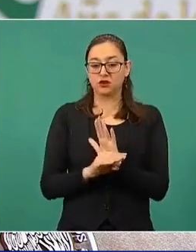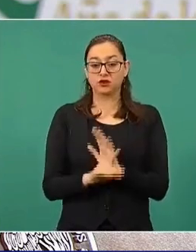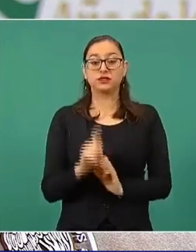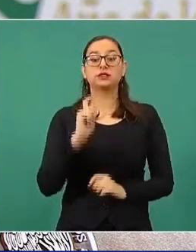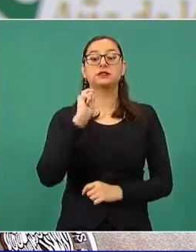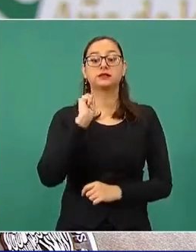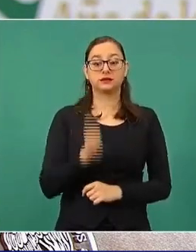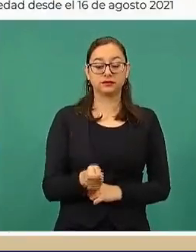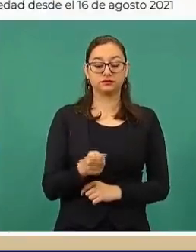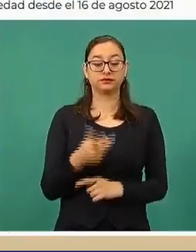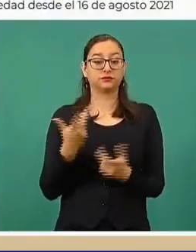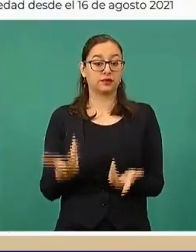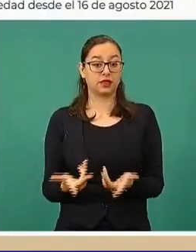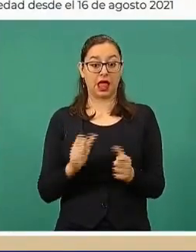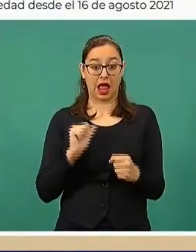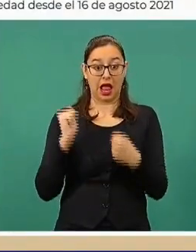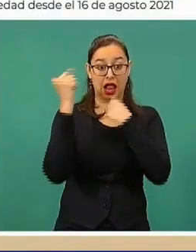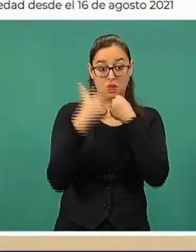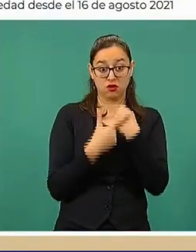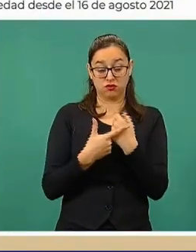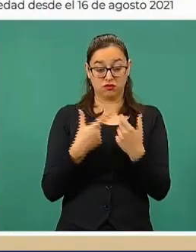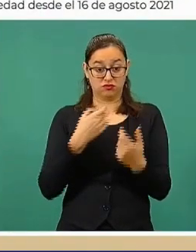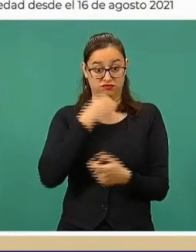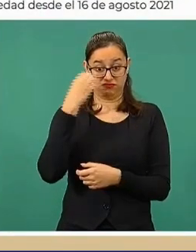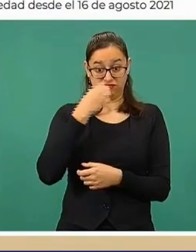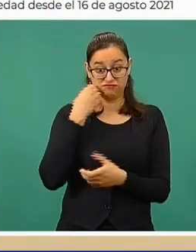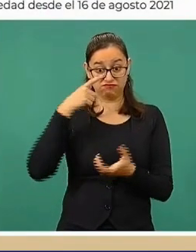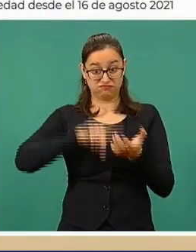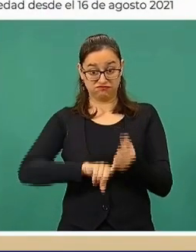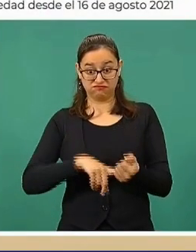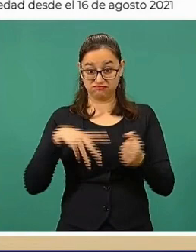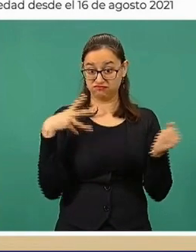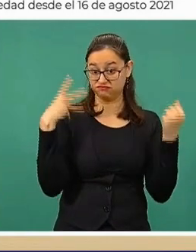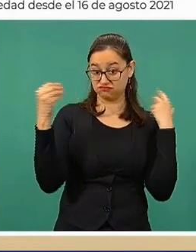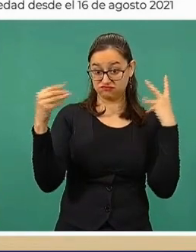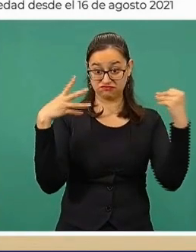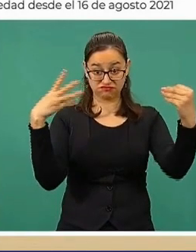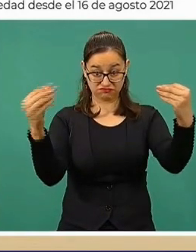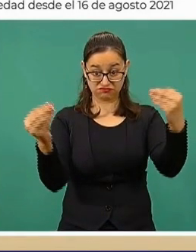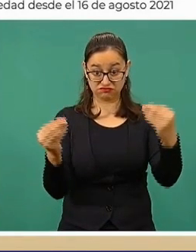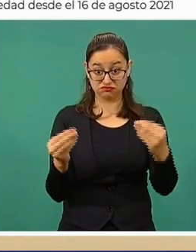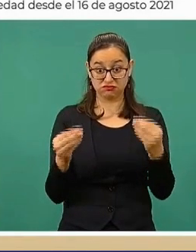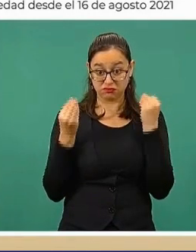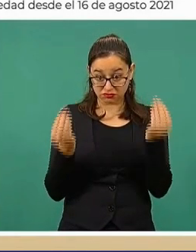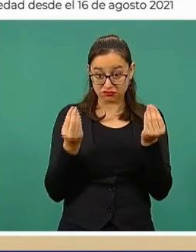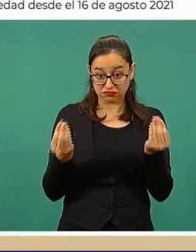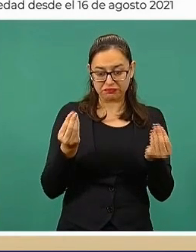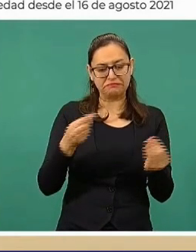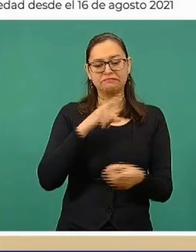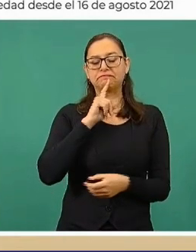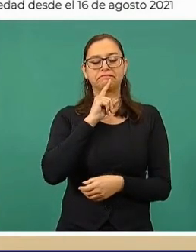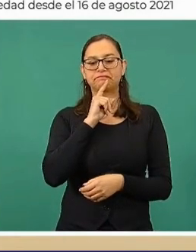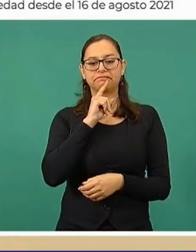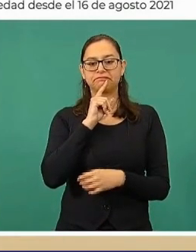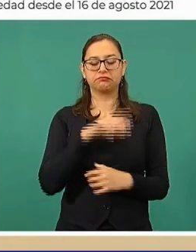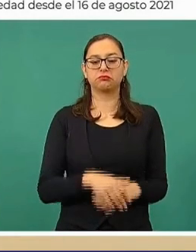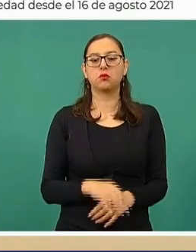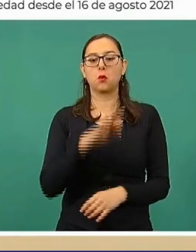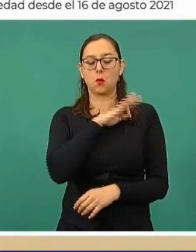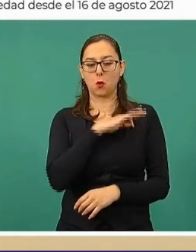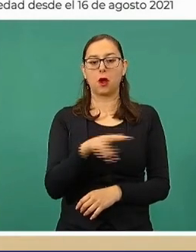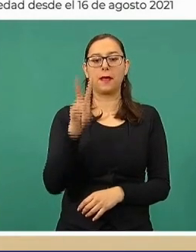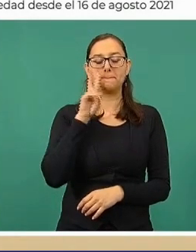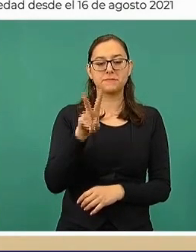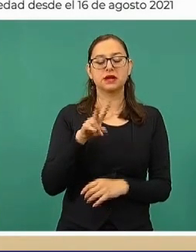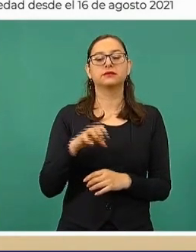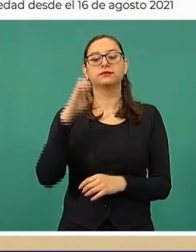sitios de amplia propagación de COVID-19. La siguiente nos muestra que solamente punto 13 por ciento de